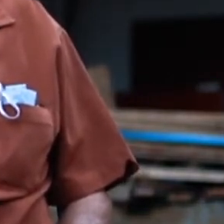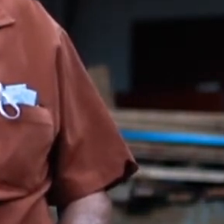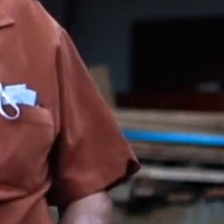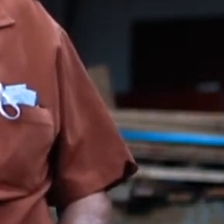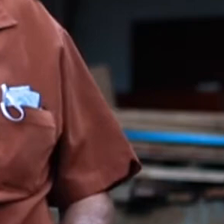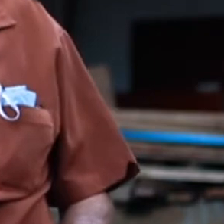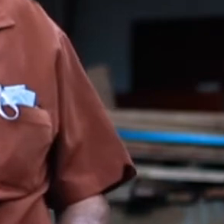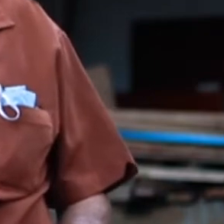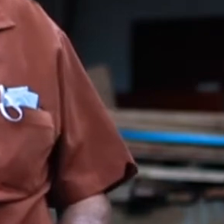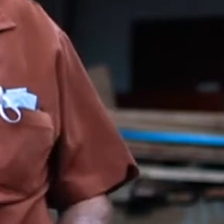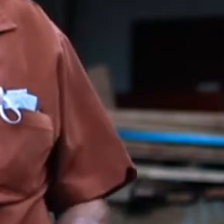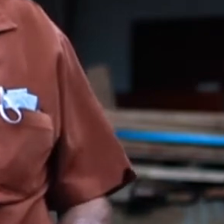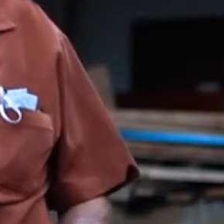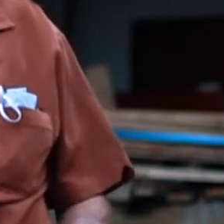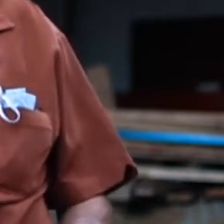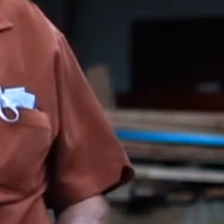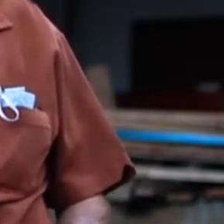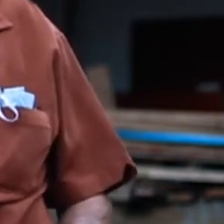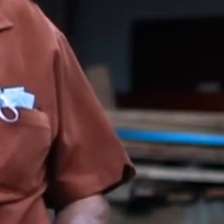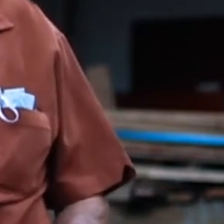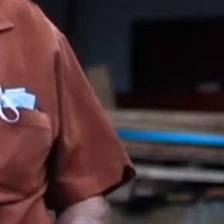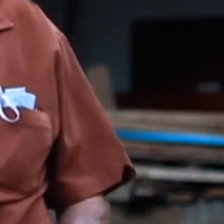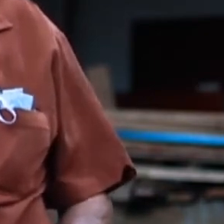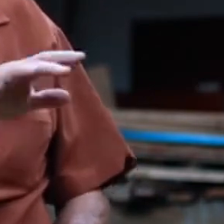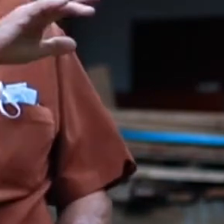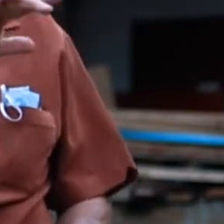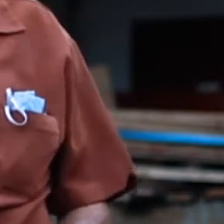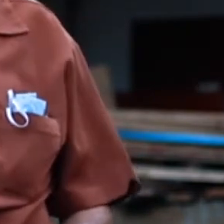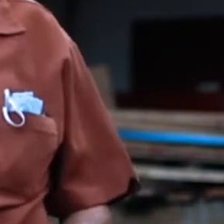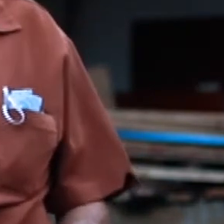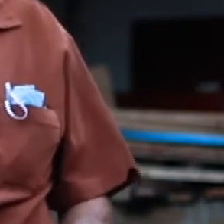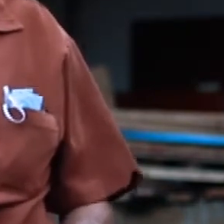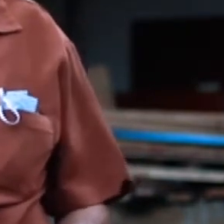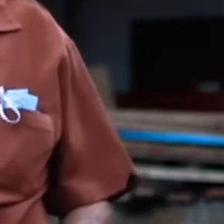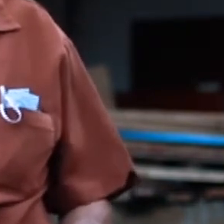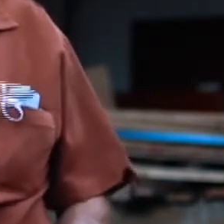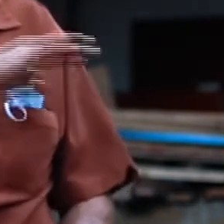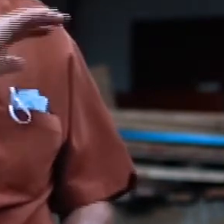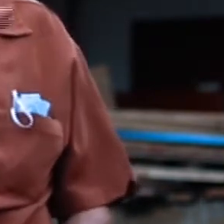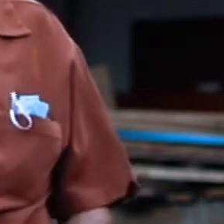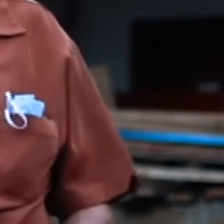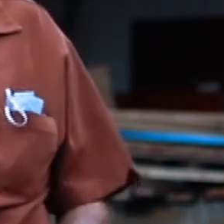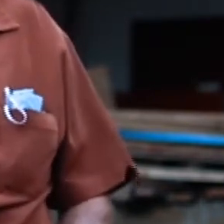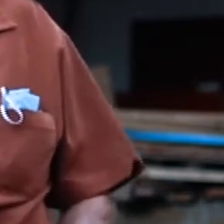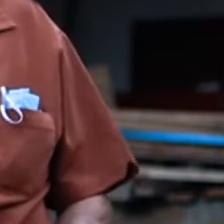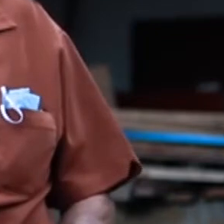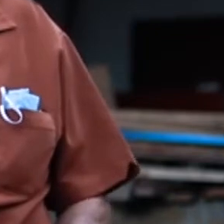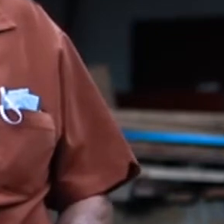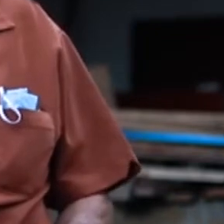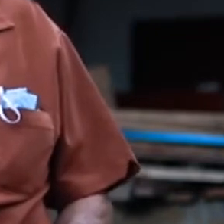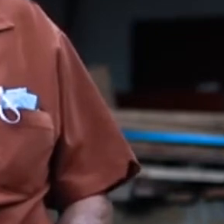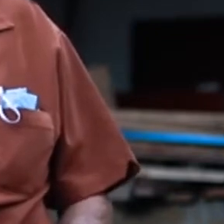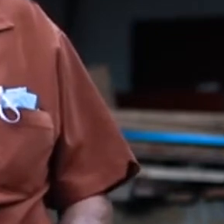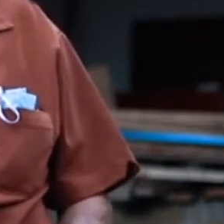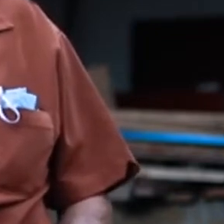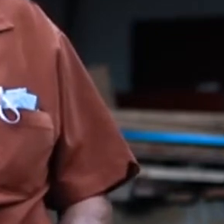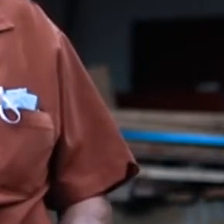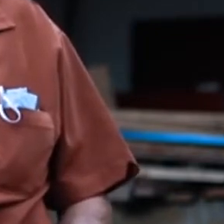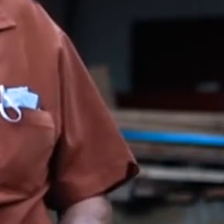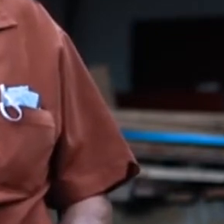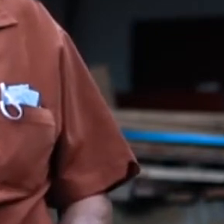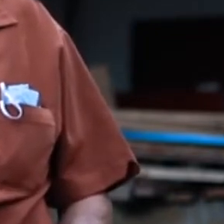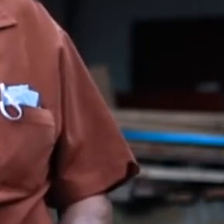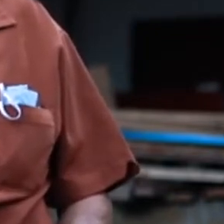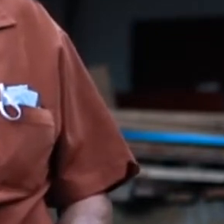pusimos la cereza, el pastel de la democracia en Costa Rica. Ya de ahí para acá, nunca volvió nadie a intentar invadir a Costa Rica,